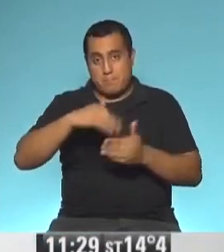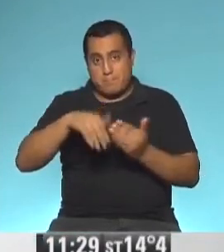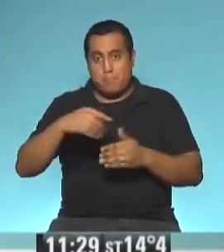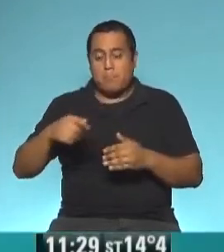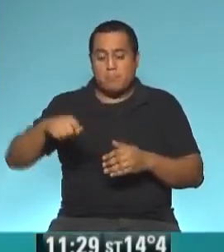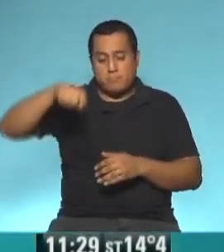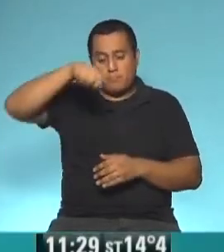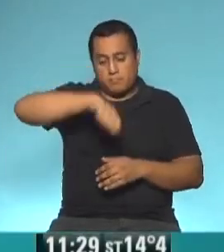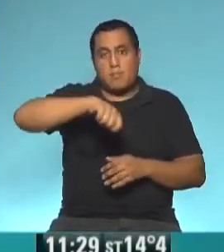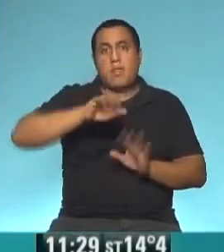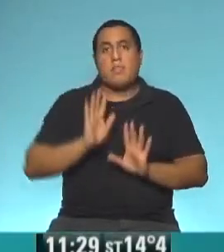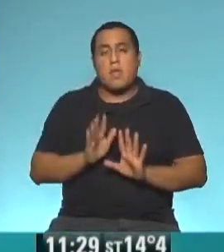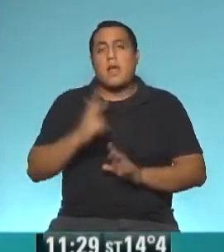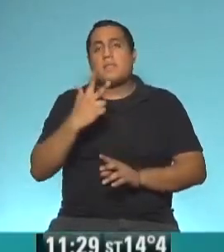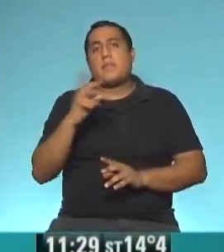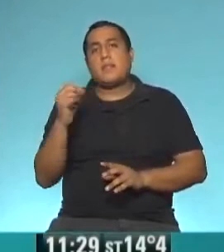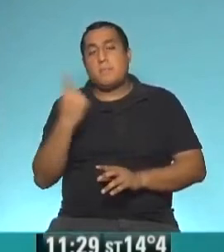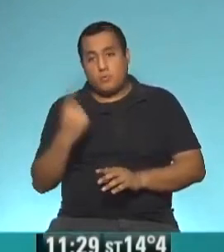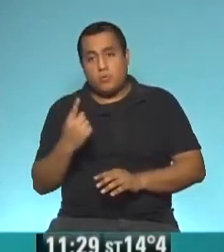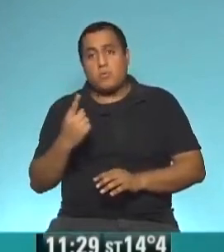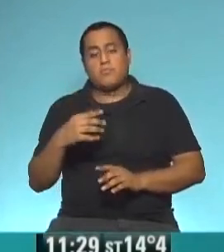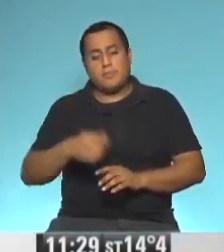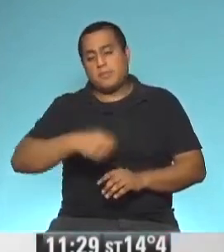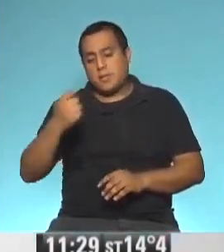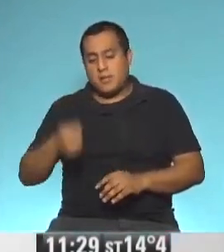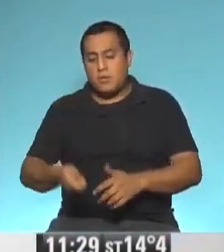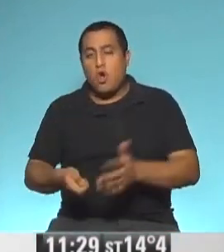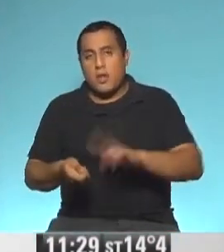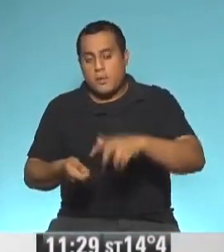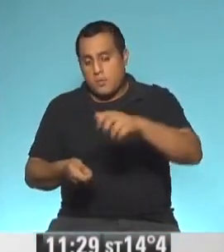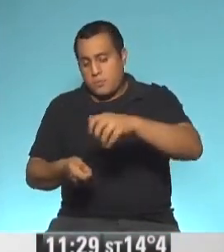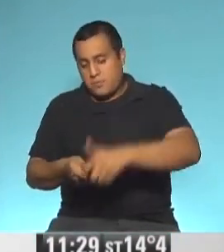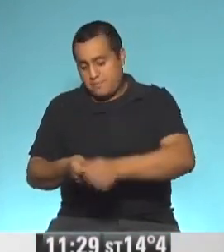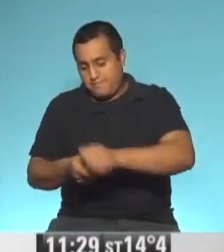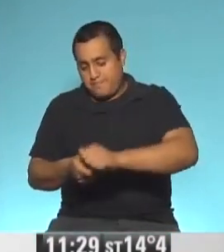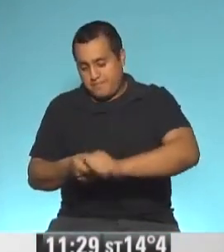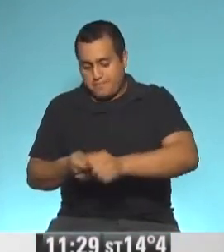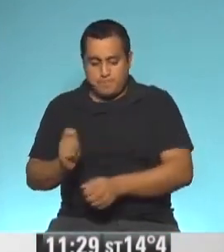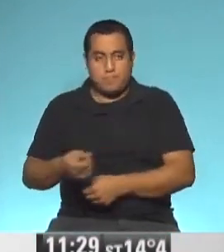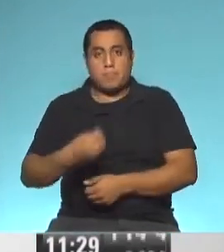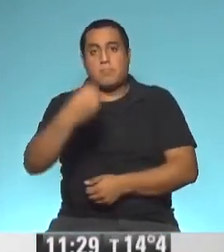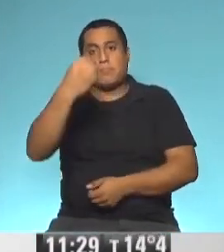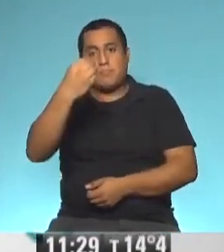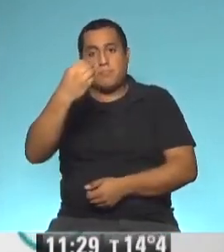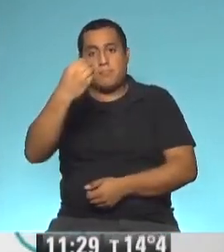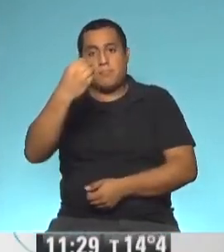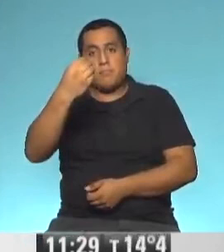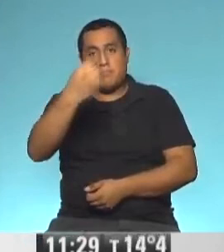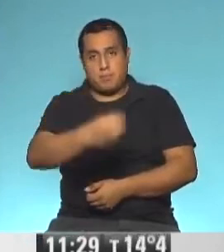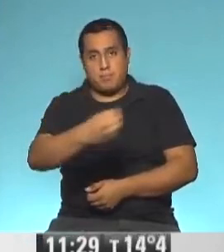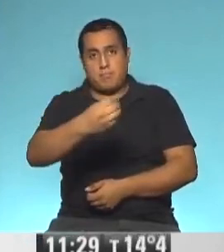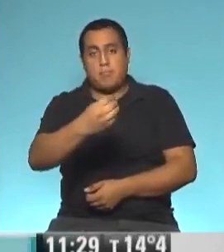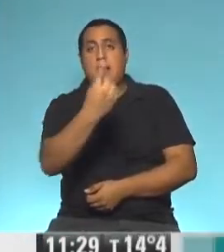dejamos 30 minutos. Ok. Una vez que lo sacamos, lo lavamos bien y lo ponemos en forma vertical.